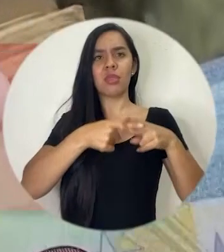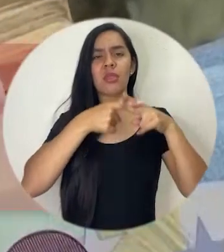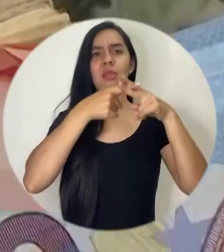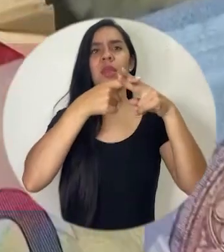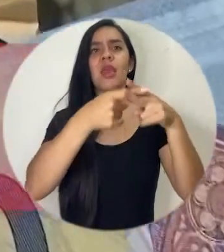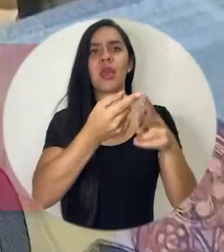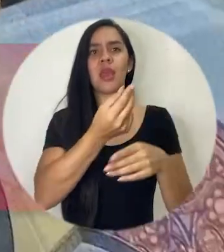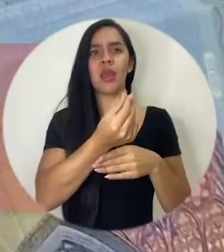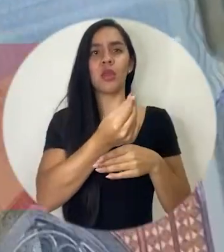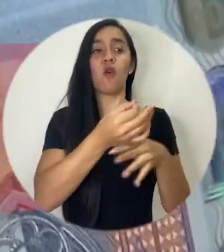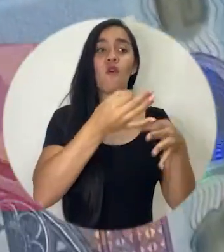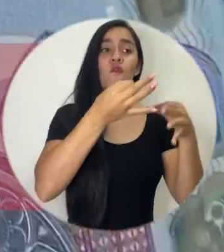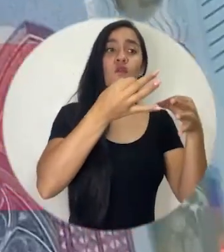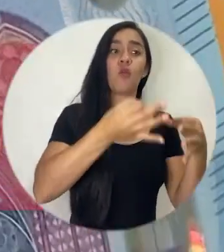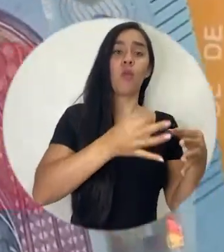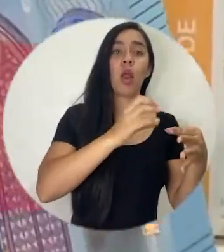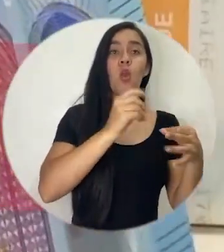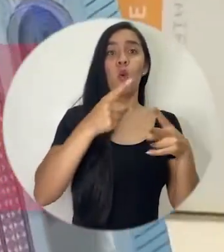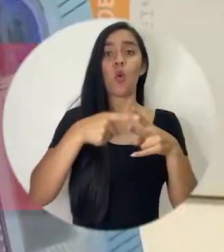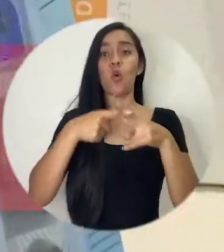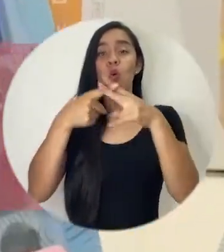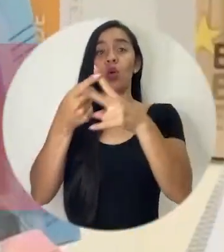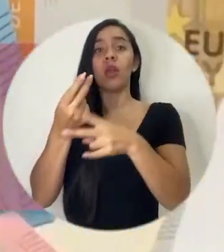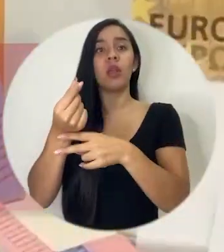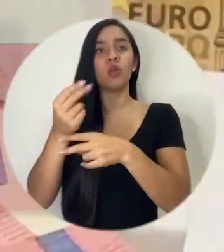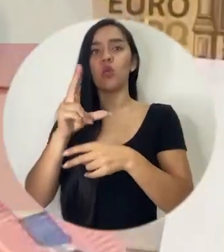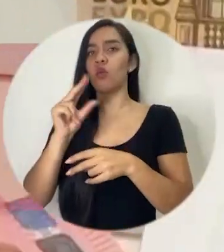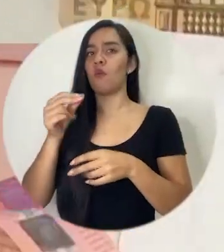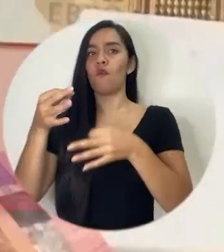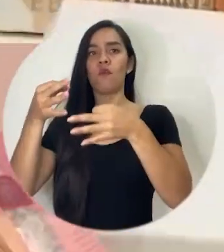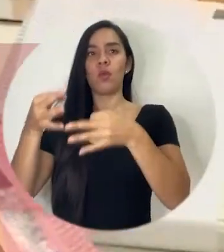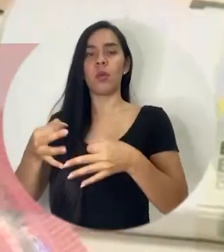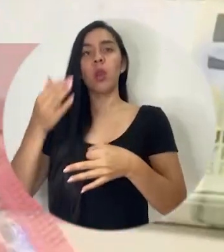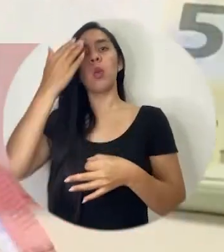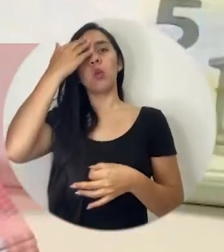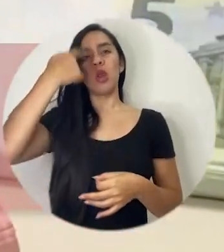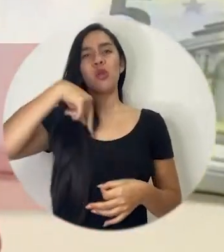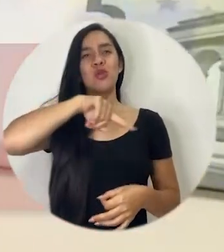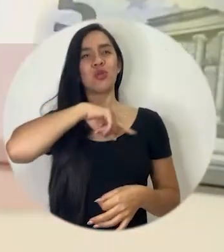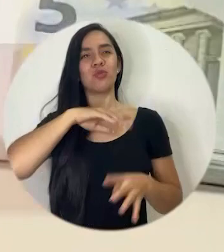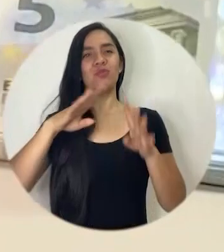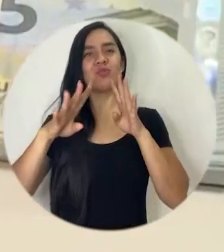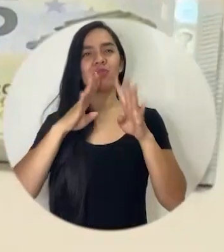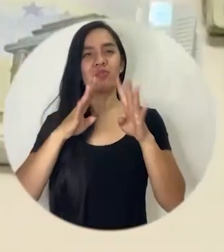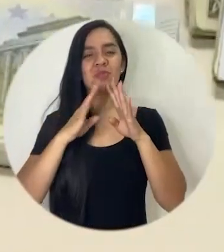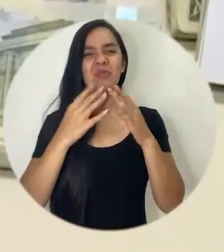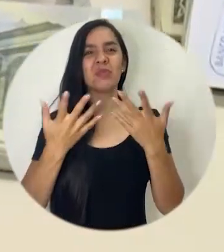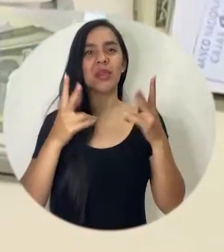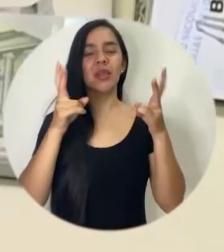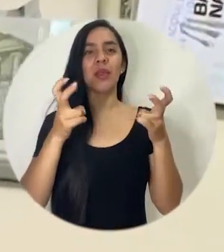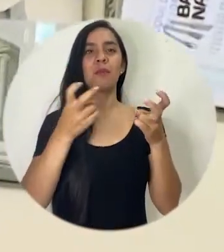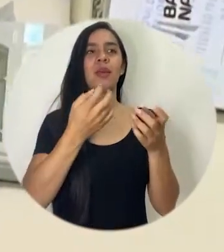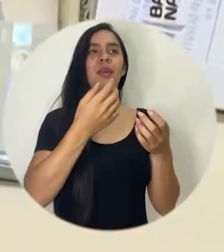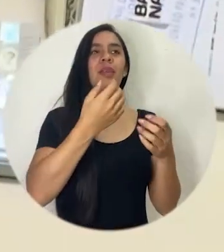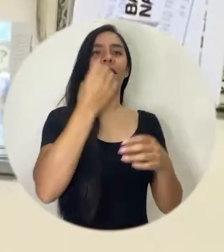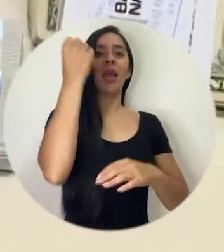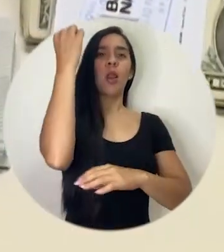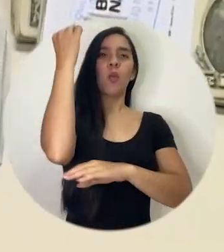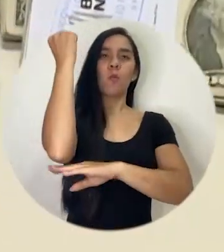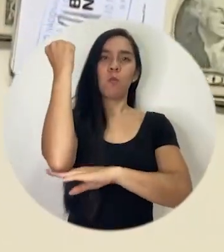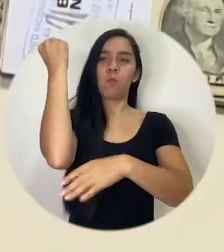informal porque también aquí nosotros hablábamos de los potes de la luz eléctrica y de la cantidad